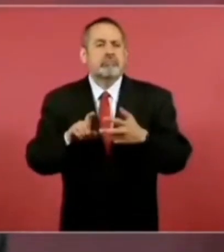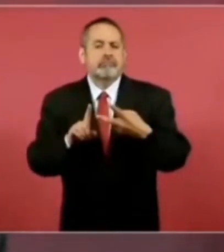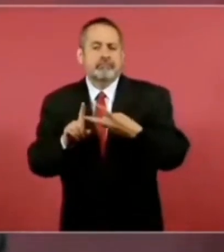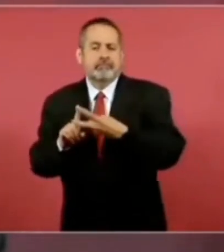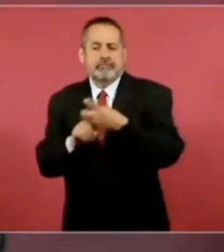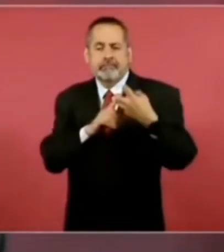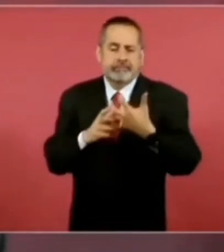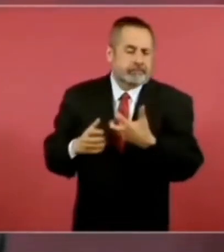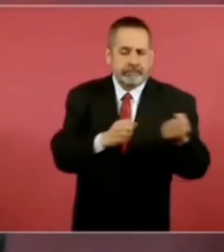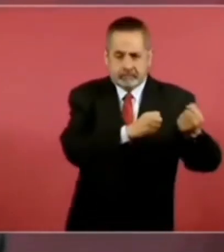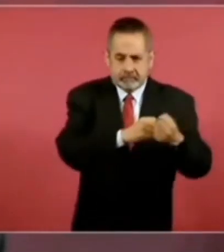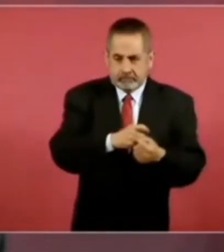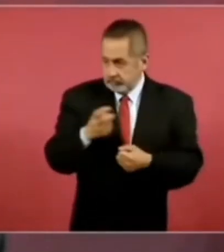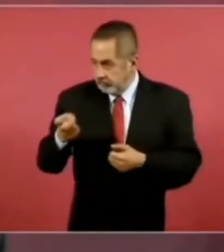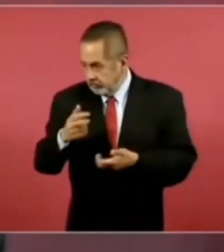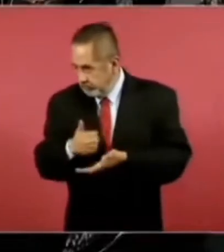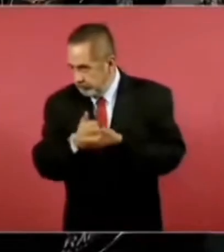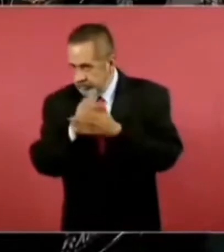¿no?